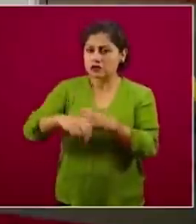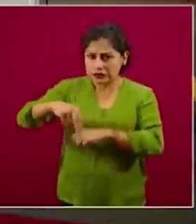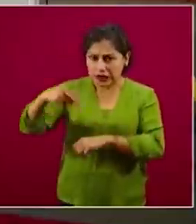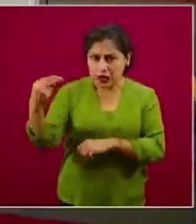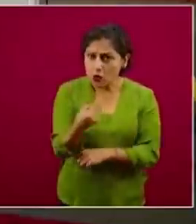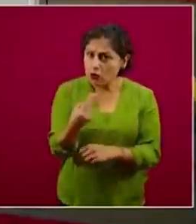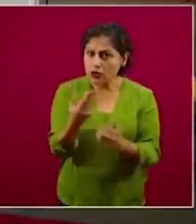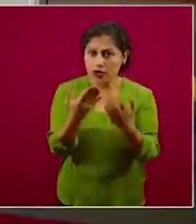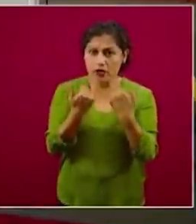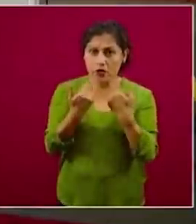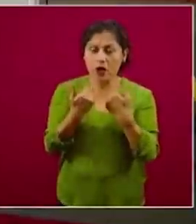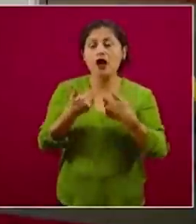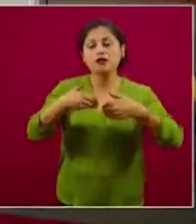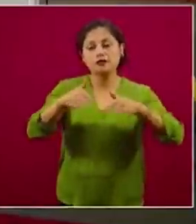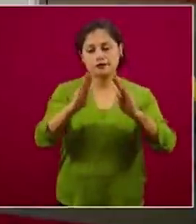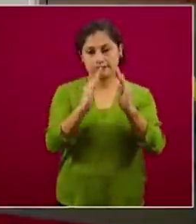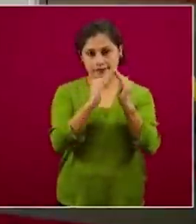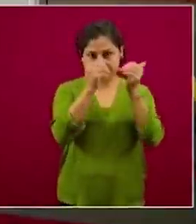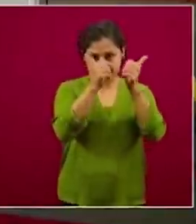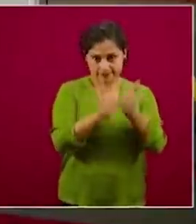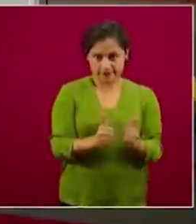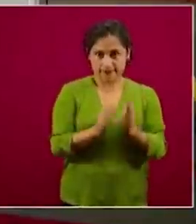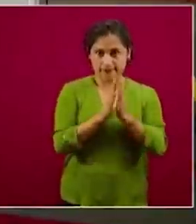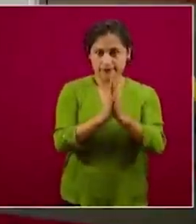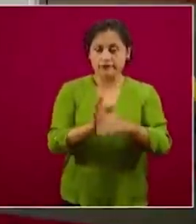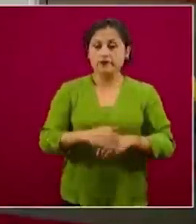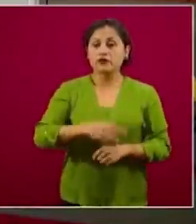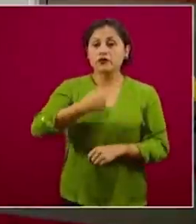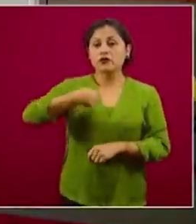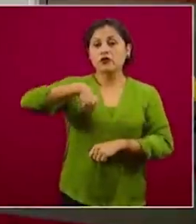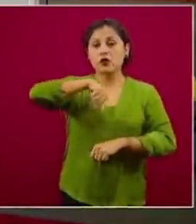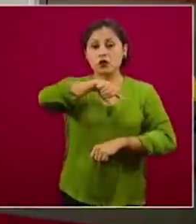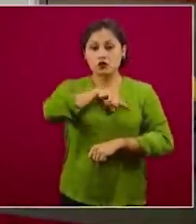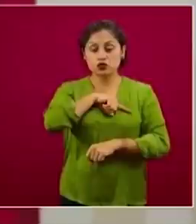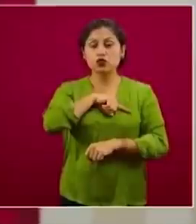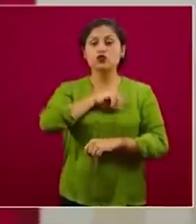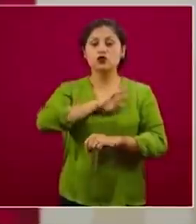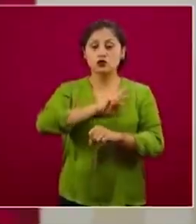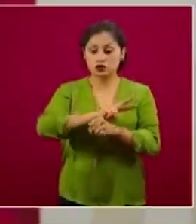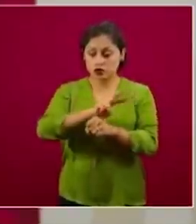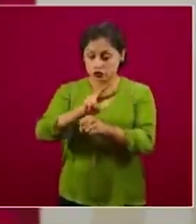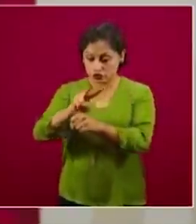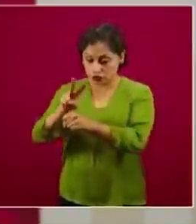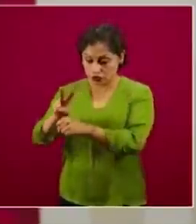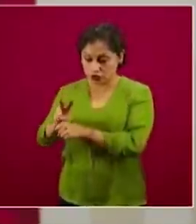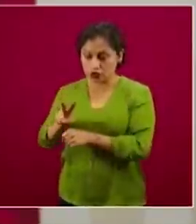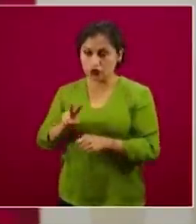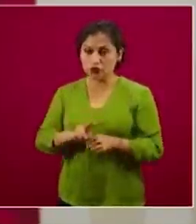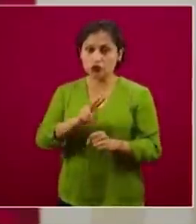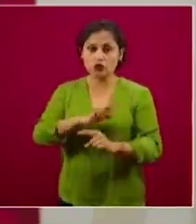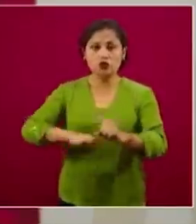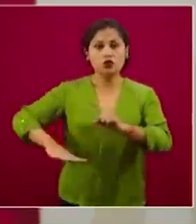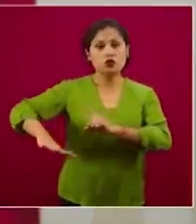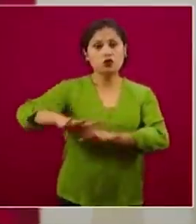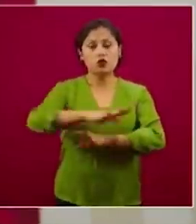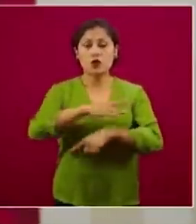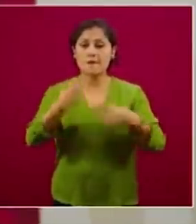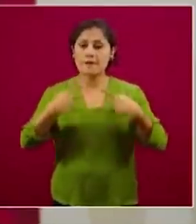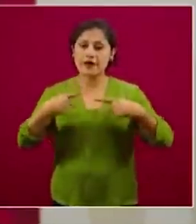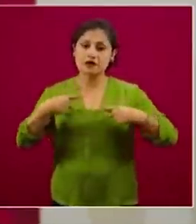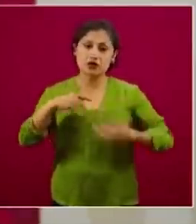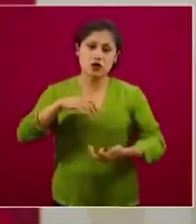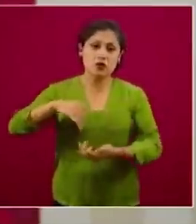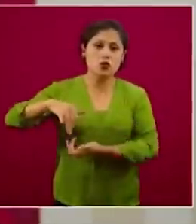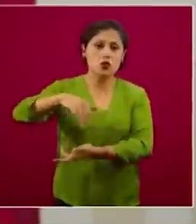Hemos estado monitoreando la movilidad en el espacio público, que quiere decir movilidad en el espacio público,